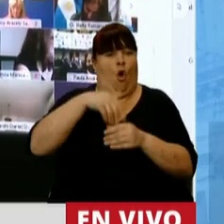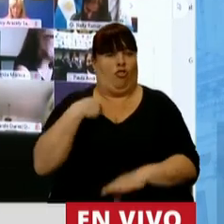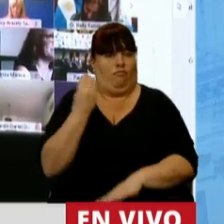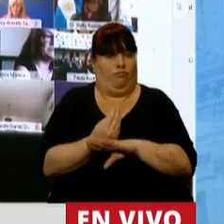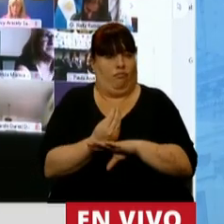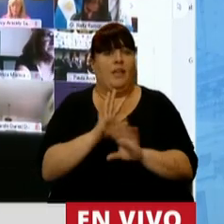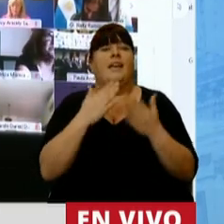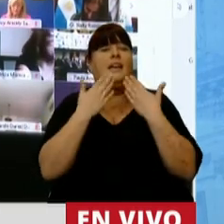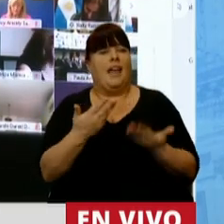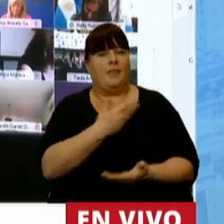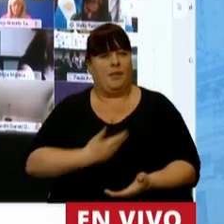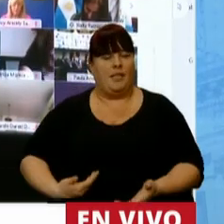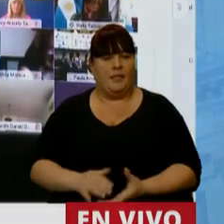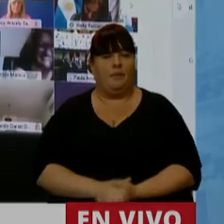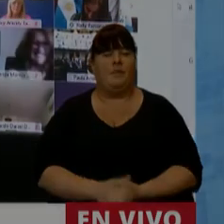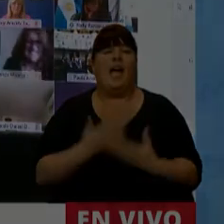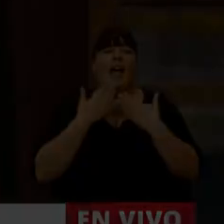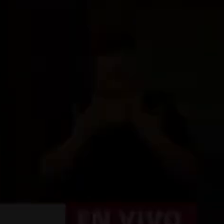Gracias, señor presidente. Gracias, diputada.